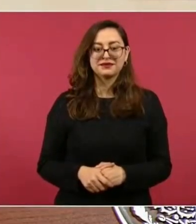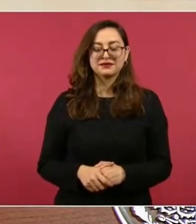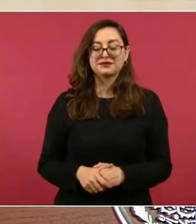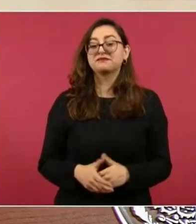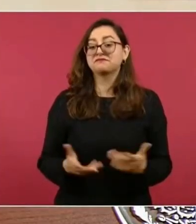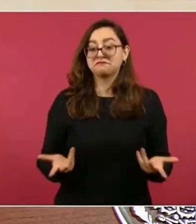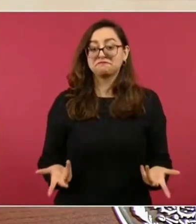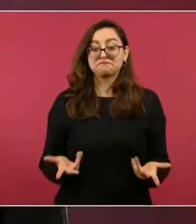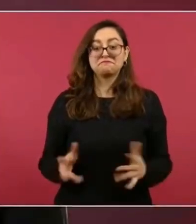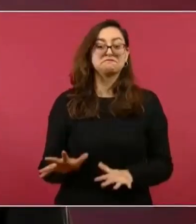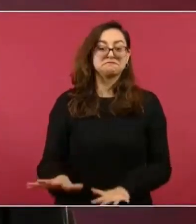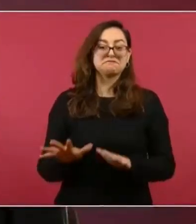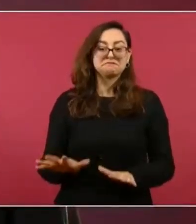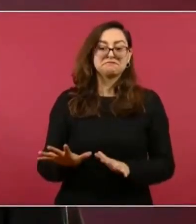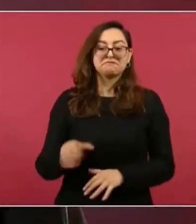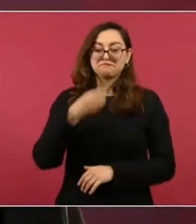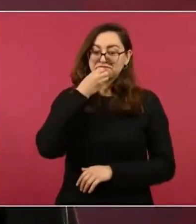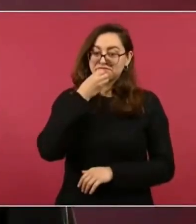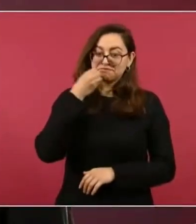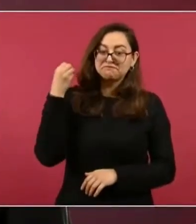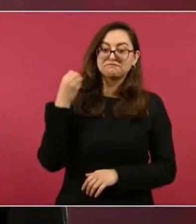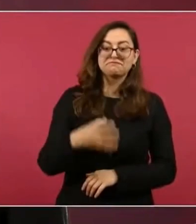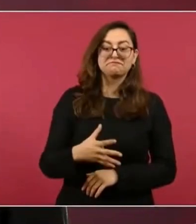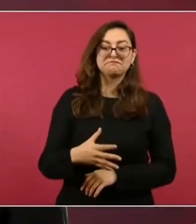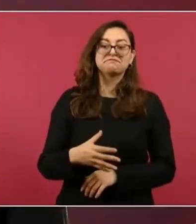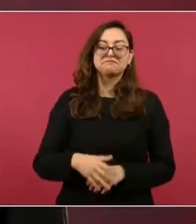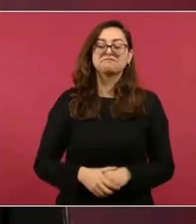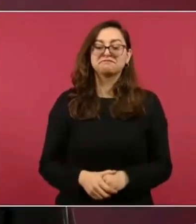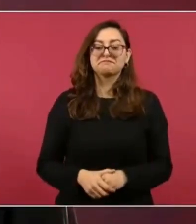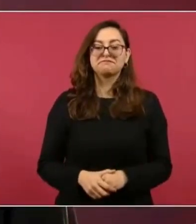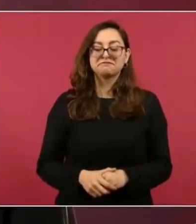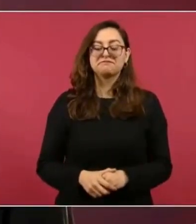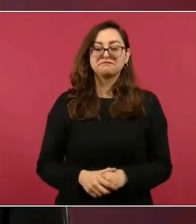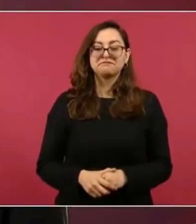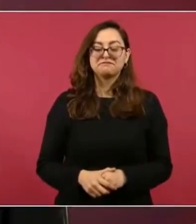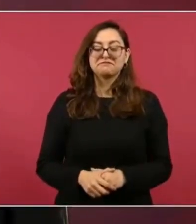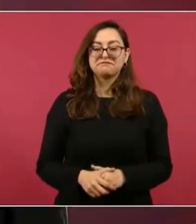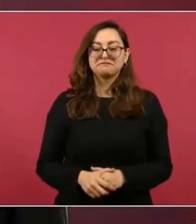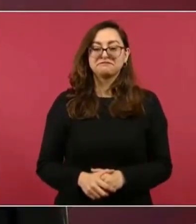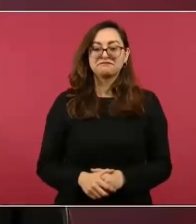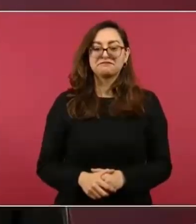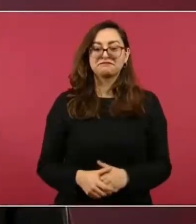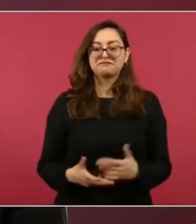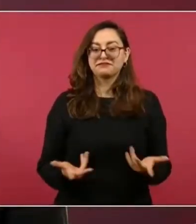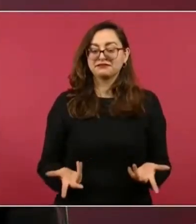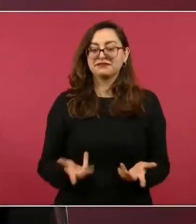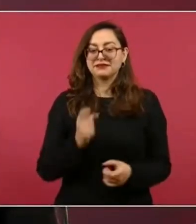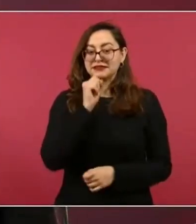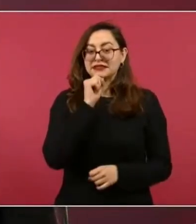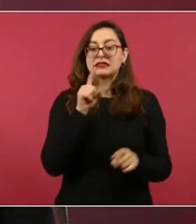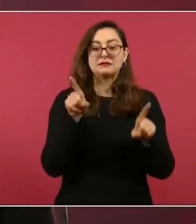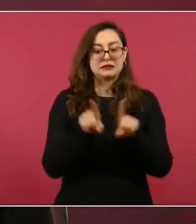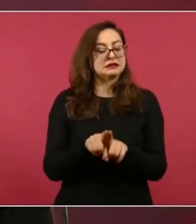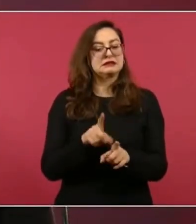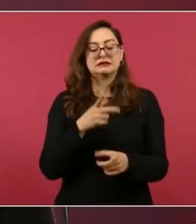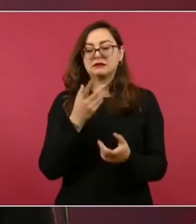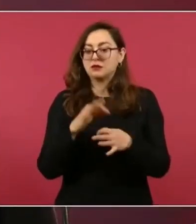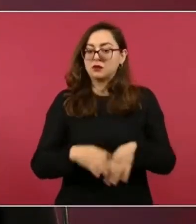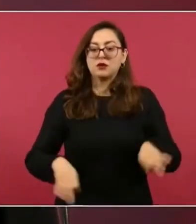algo extraordinario porque también hace falta el deporte